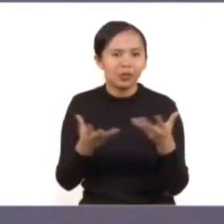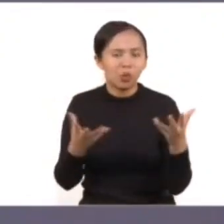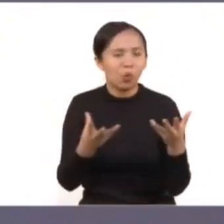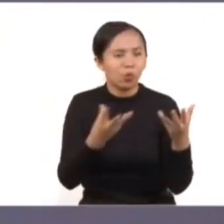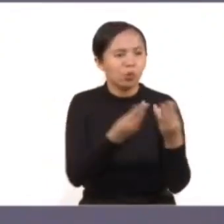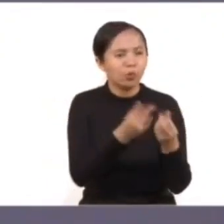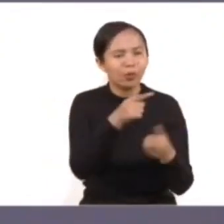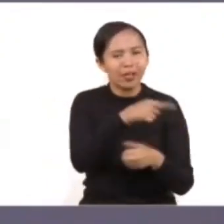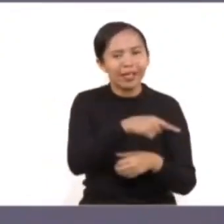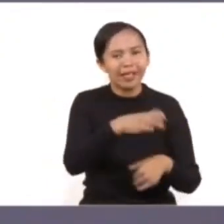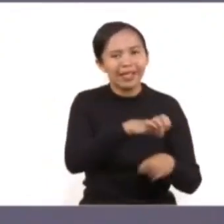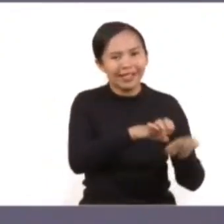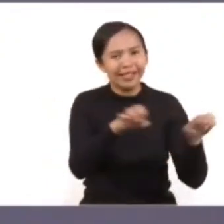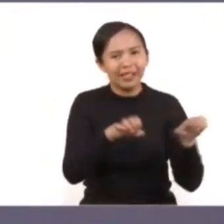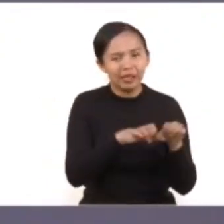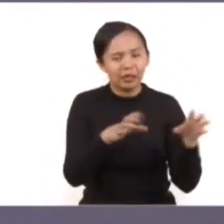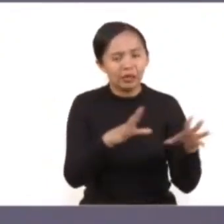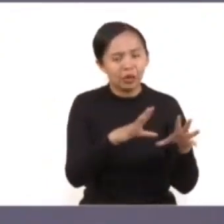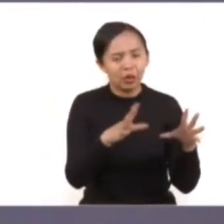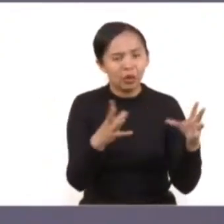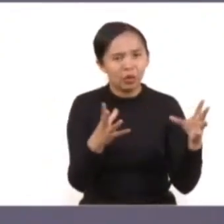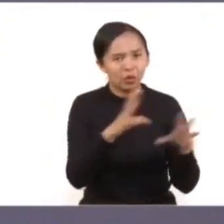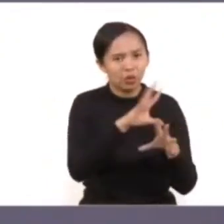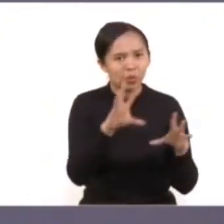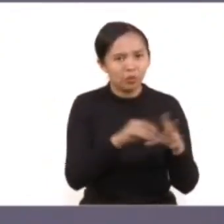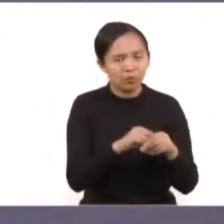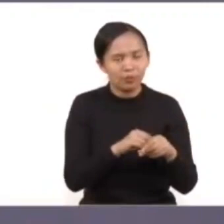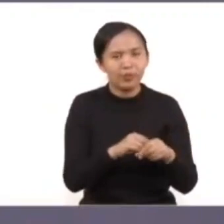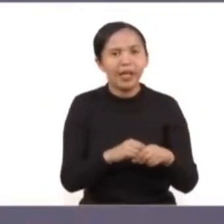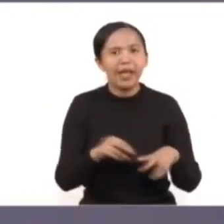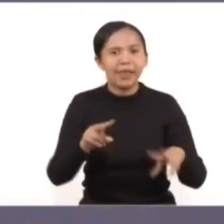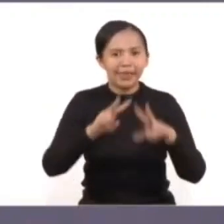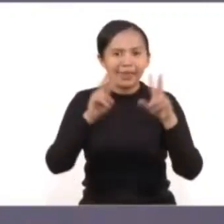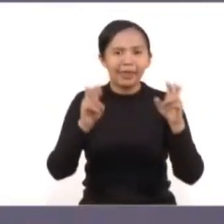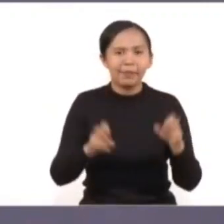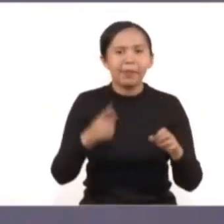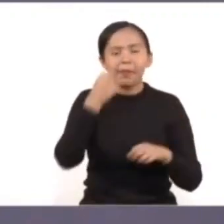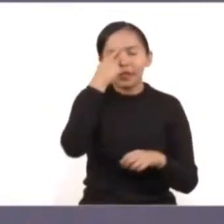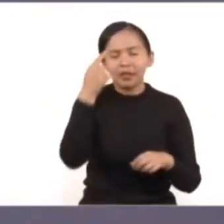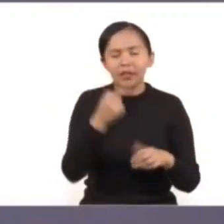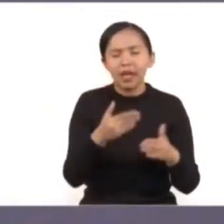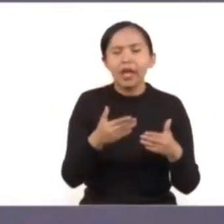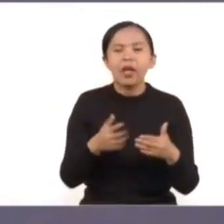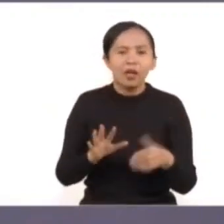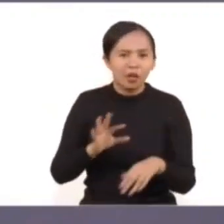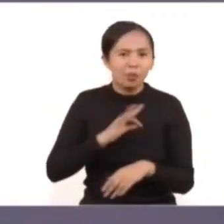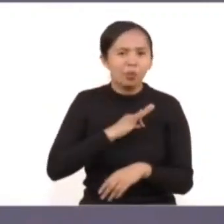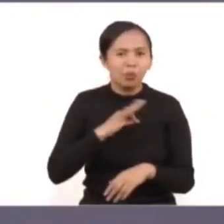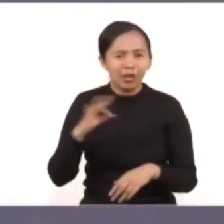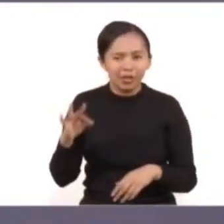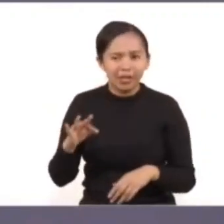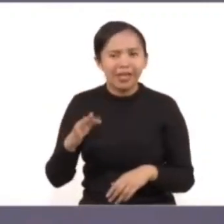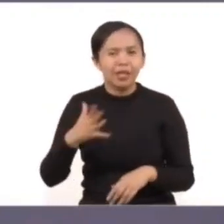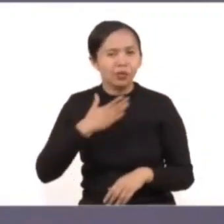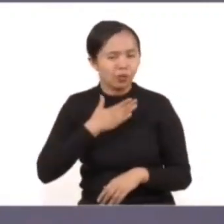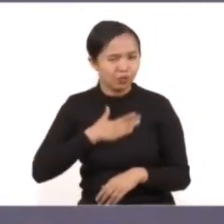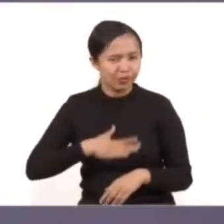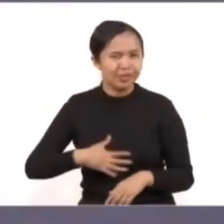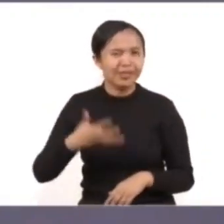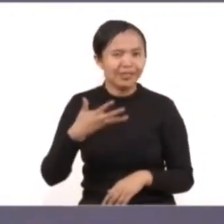Sayuri y todo el equipo para mejorar el acceso a la justicia de las mujeres en esta ciudad.